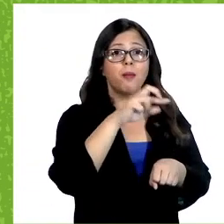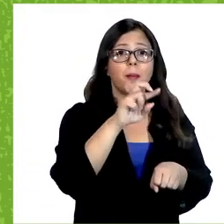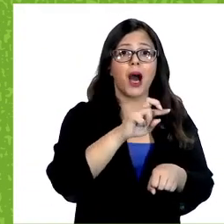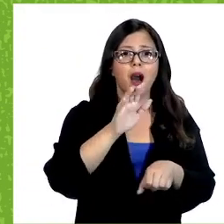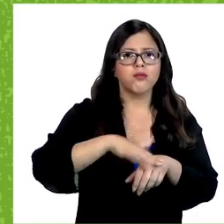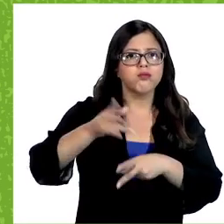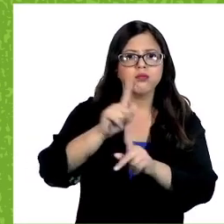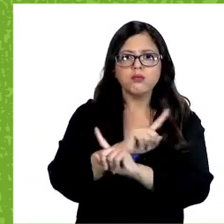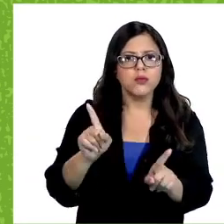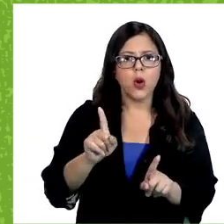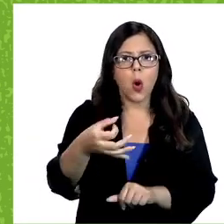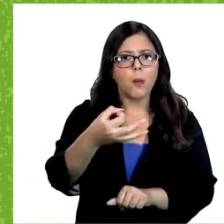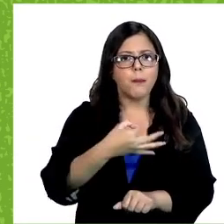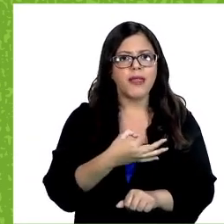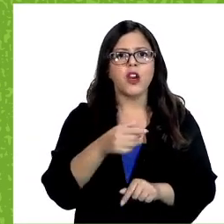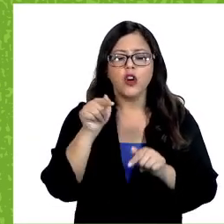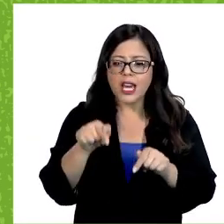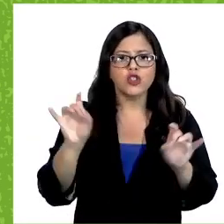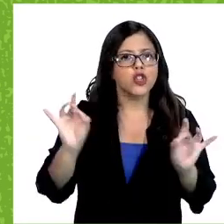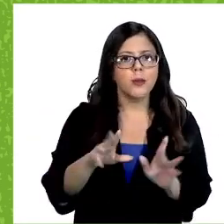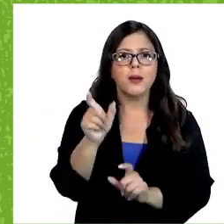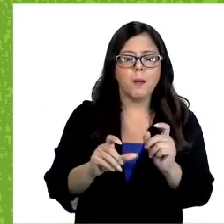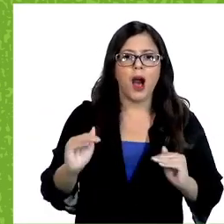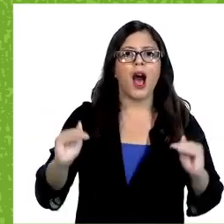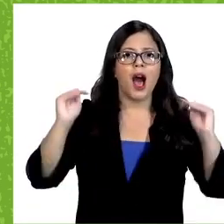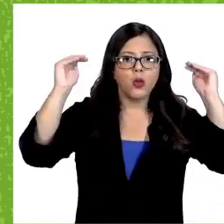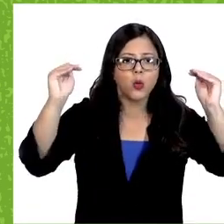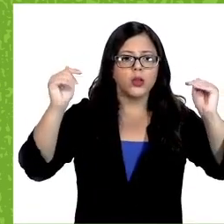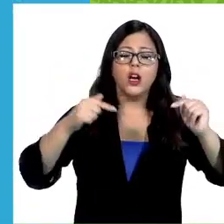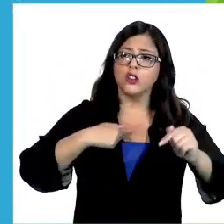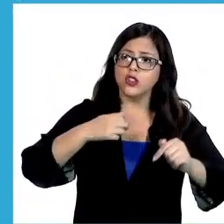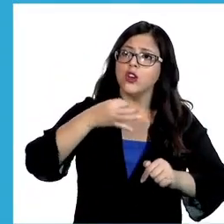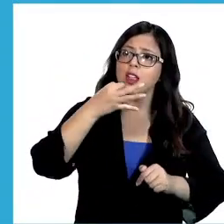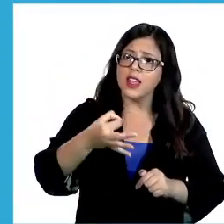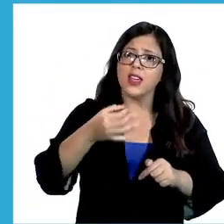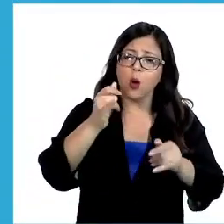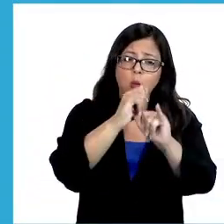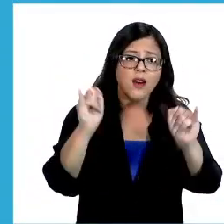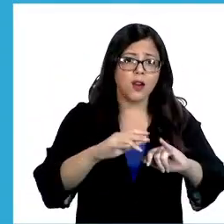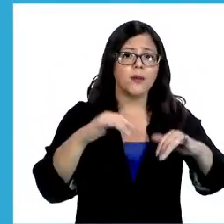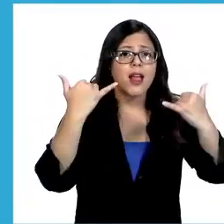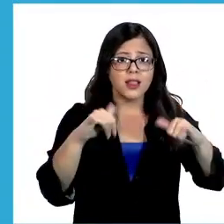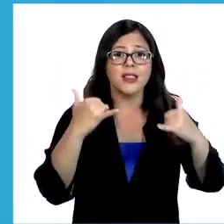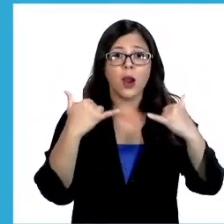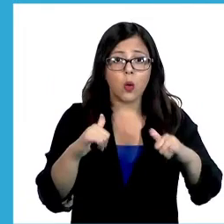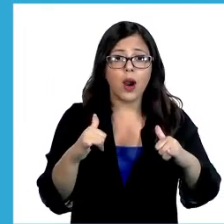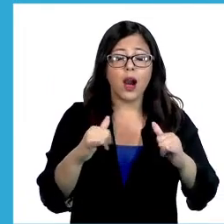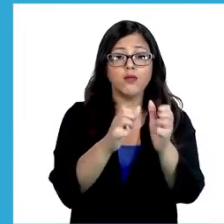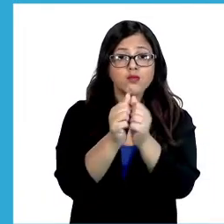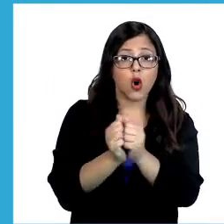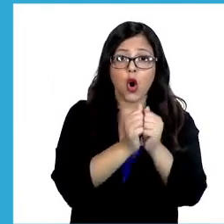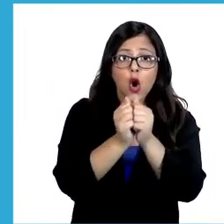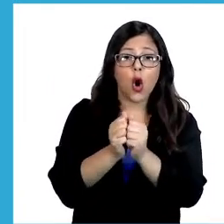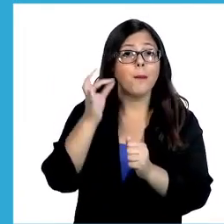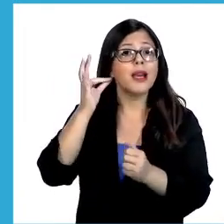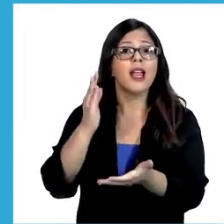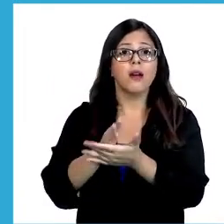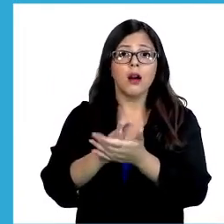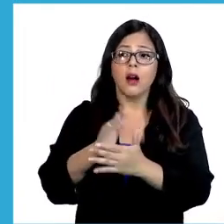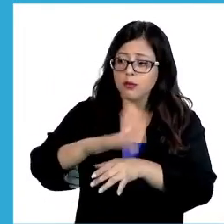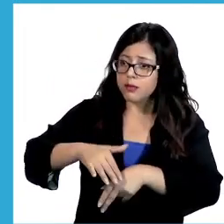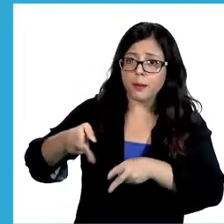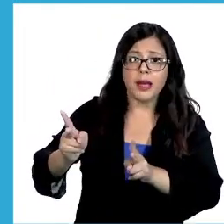mi papá, no me dejó. Me dijo que eran cosas para grandes. Yo le dije que era una forma de jugar, que a mis